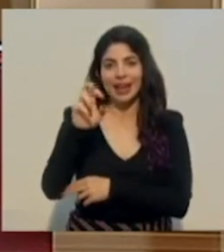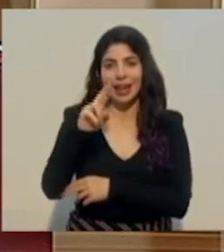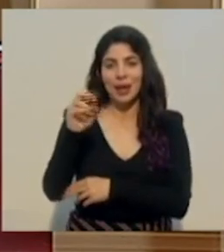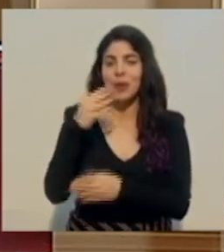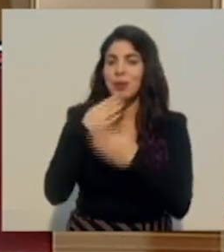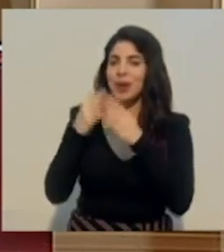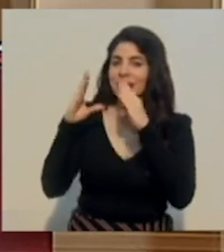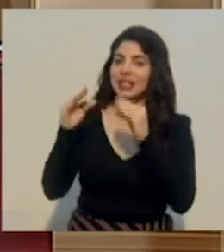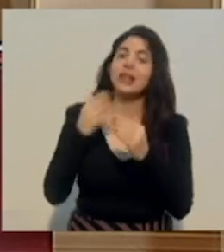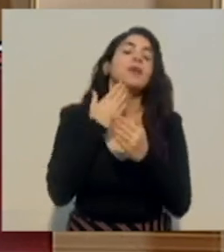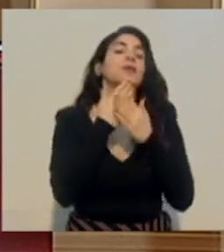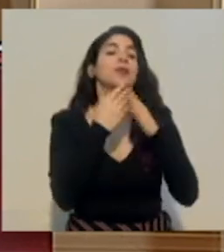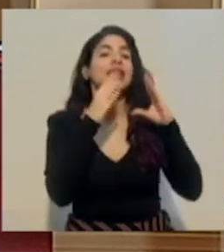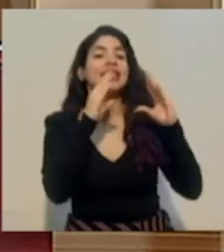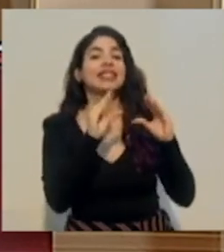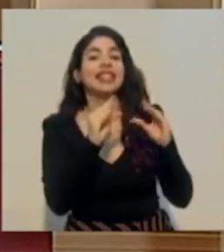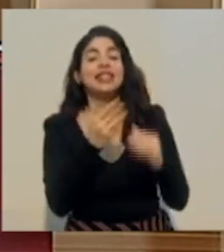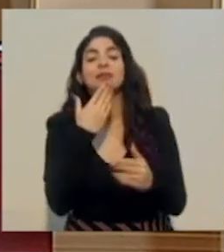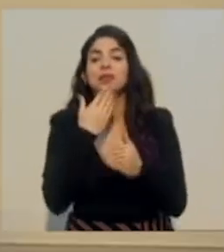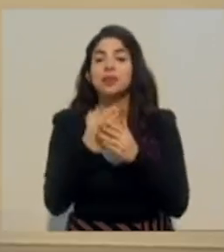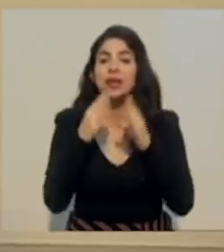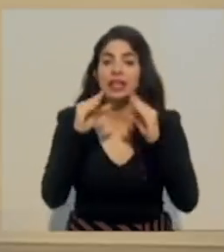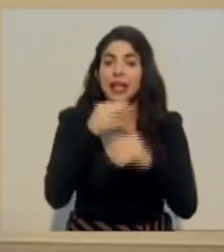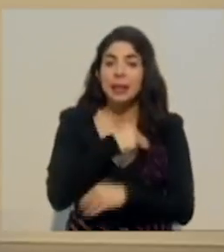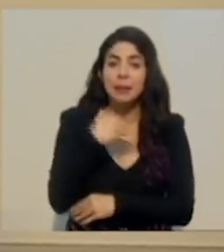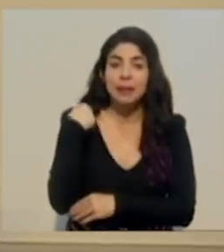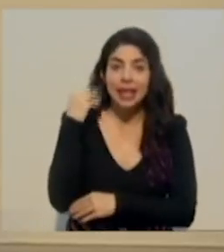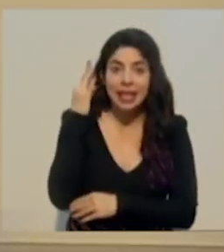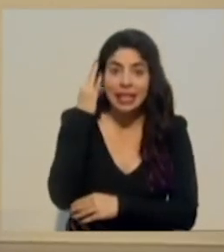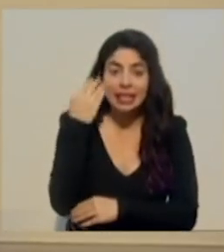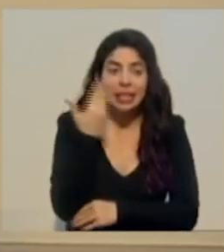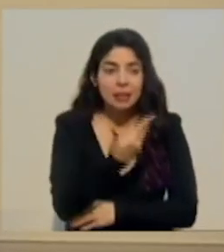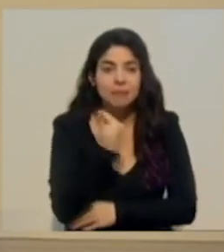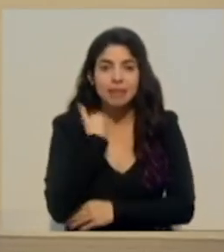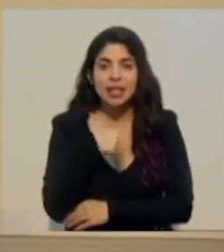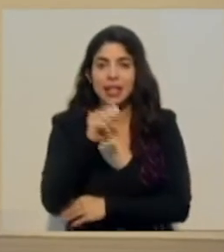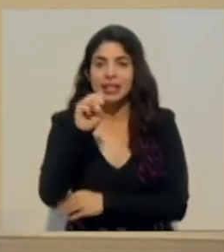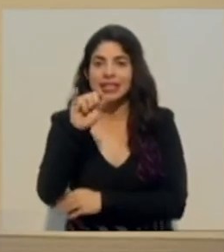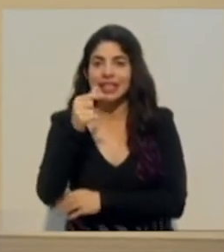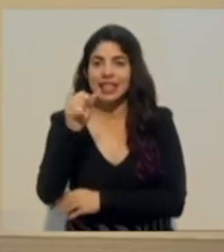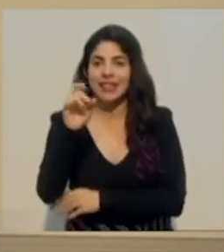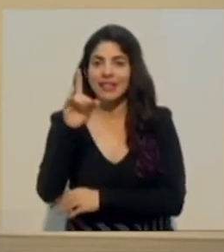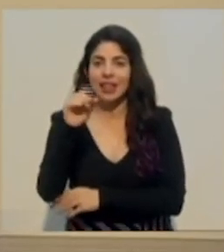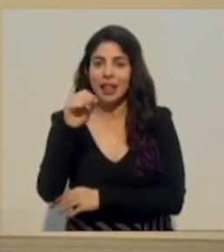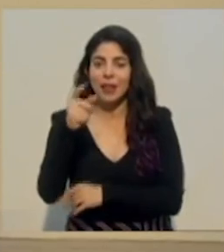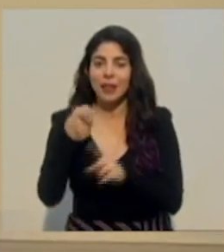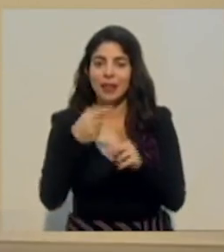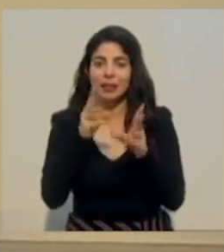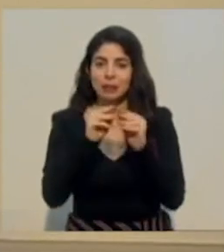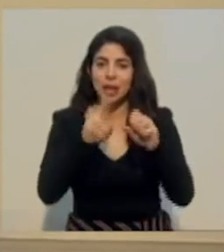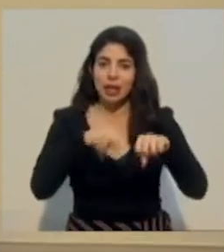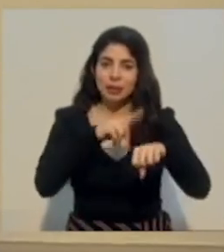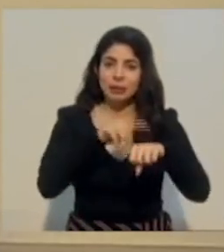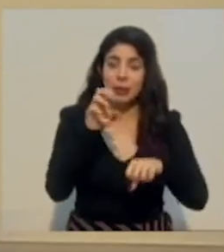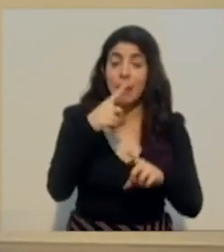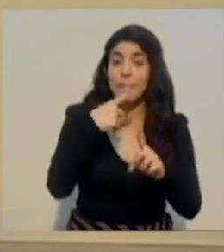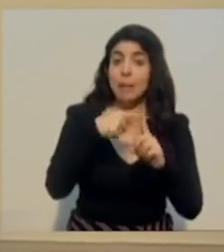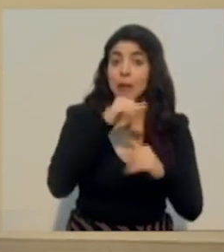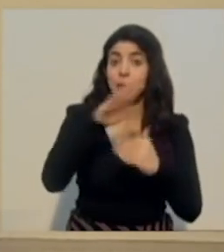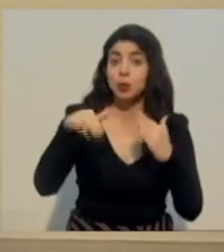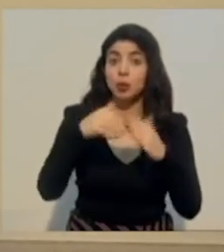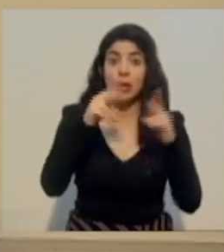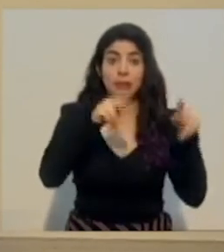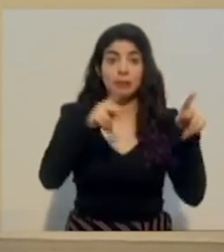buenas tardes, muy buenas tardes, señora ministra, señor Sigifredo Pérez de la Comisión Nacional de Emergencia, a todas las personas que están